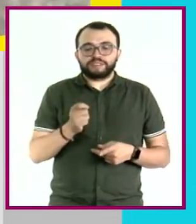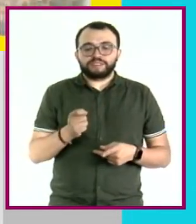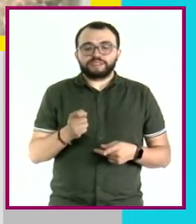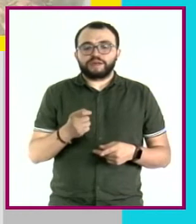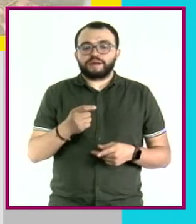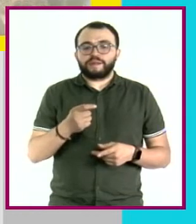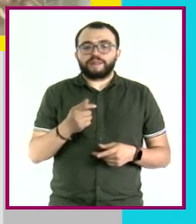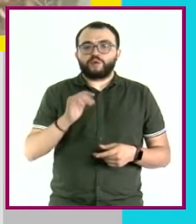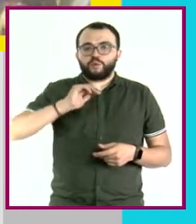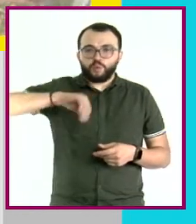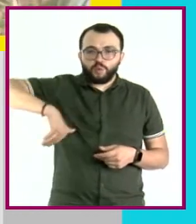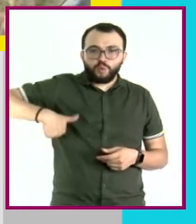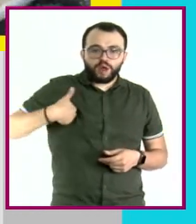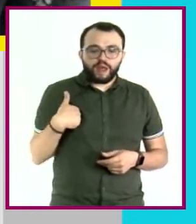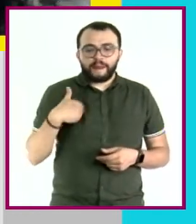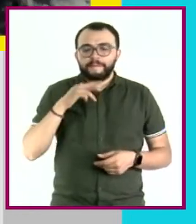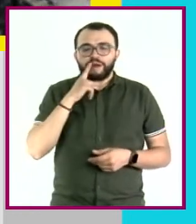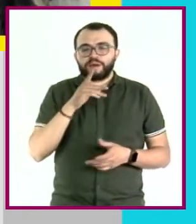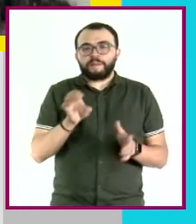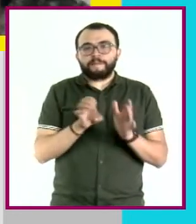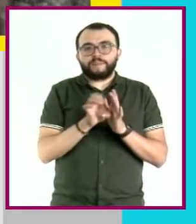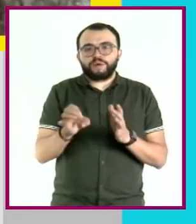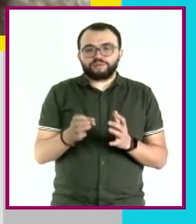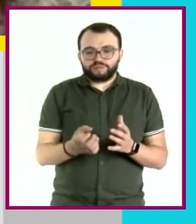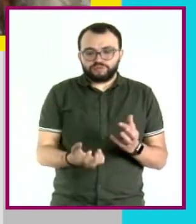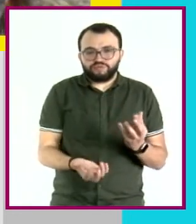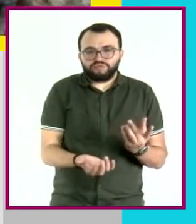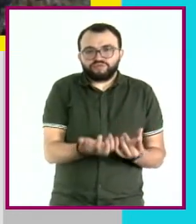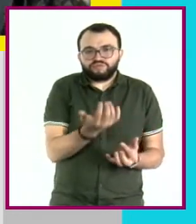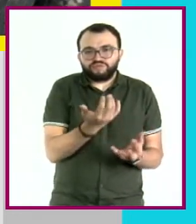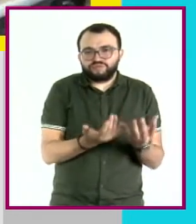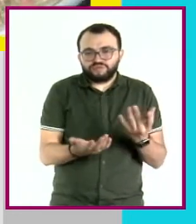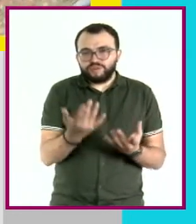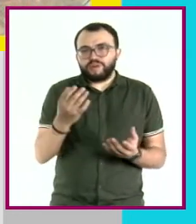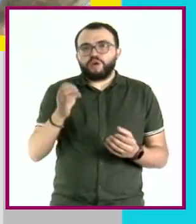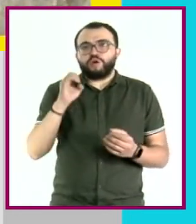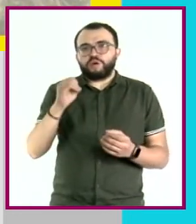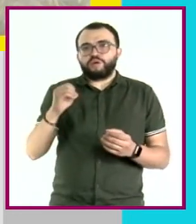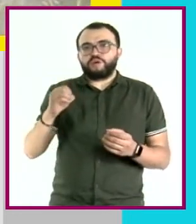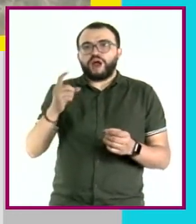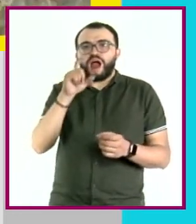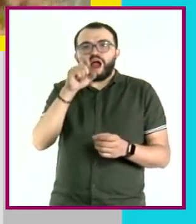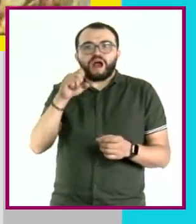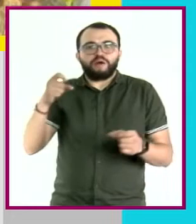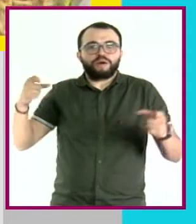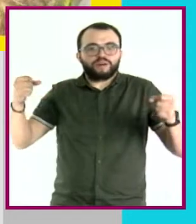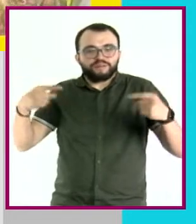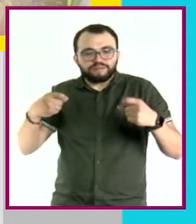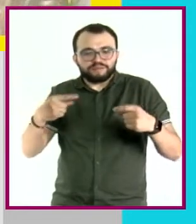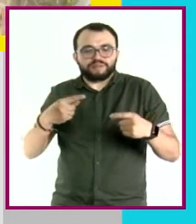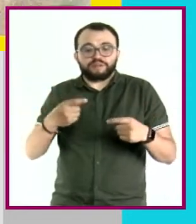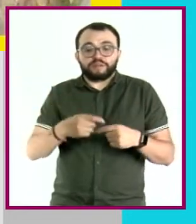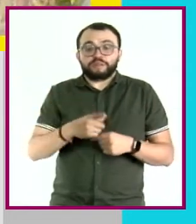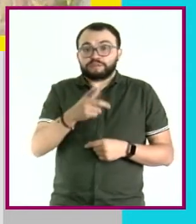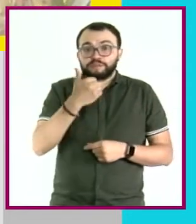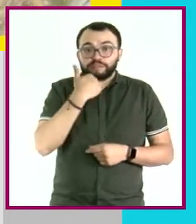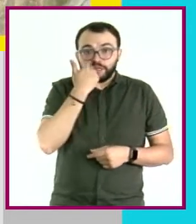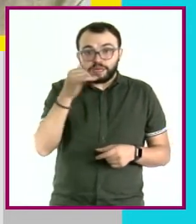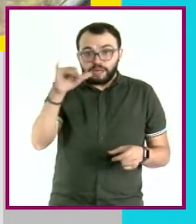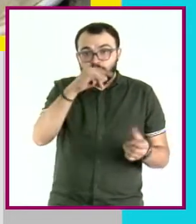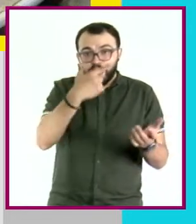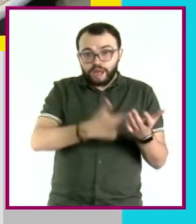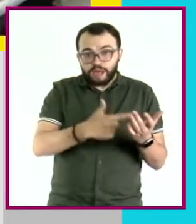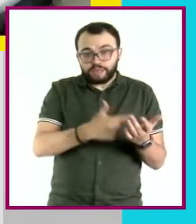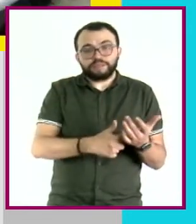las propiedades de los alimentos, como tostar, hervir u hornear. Ahora bien, si se desea freír, lo ideal es usar